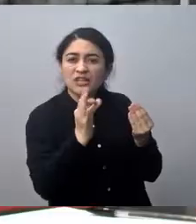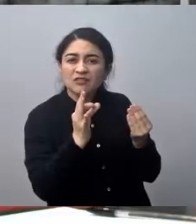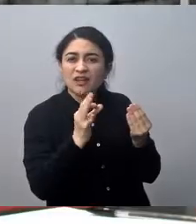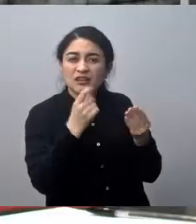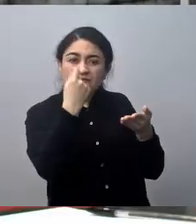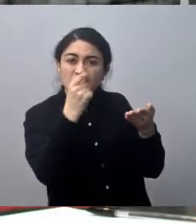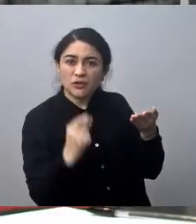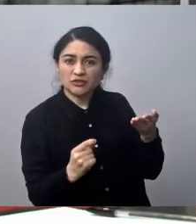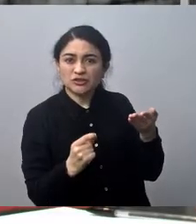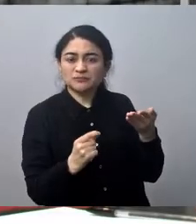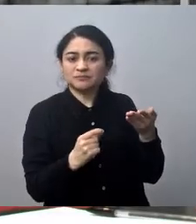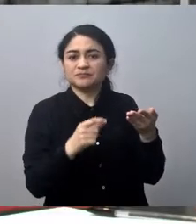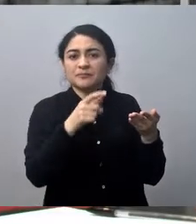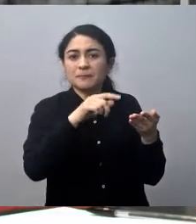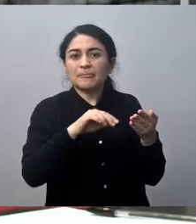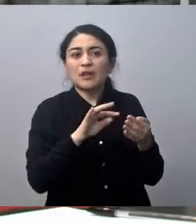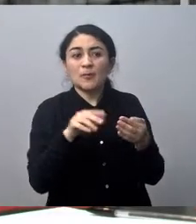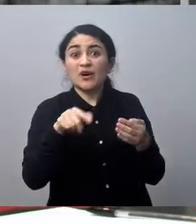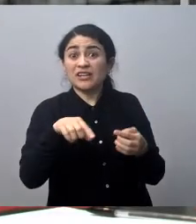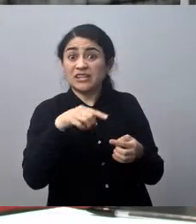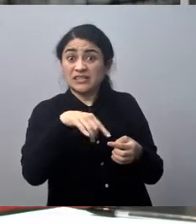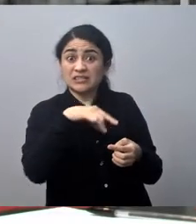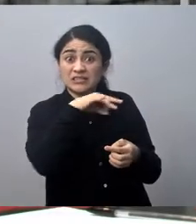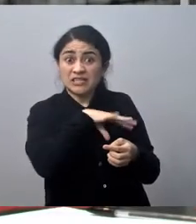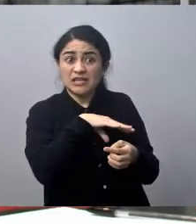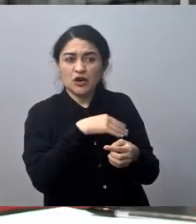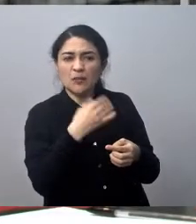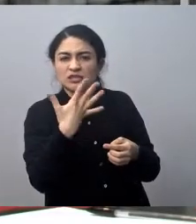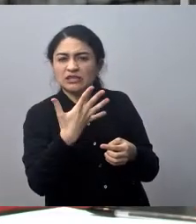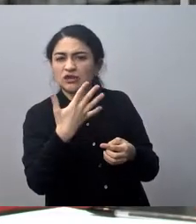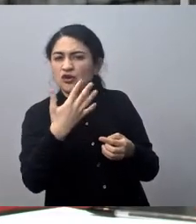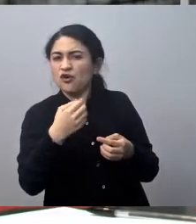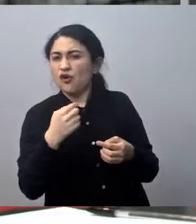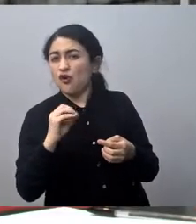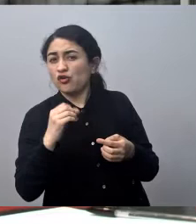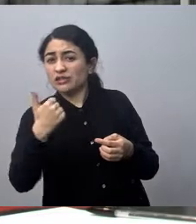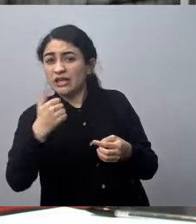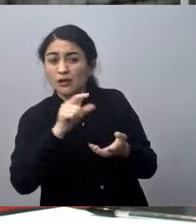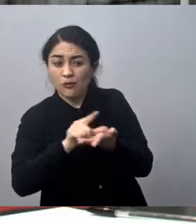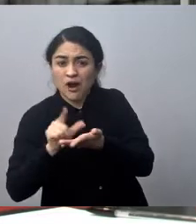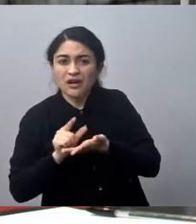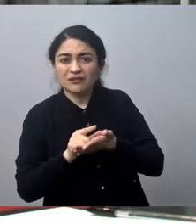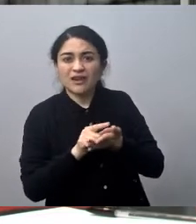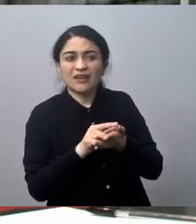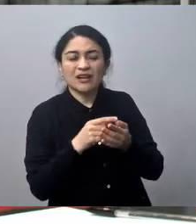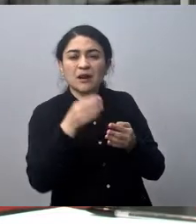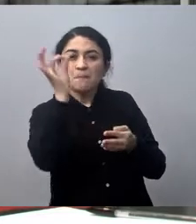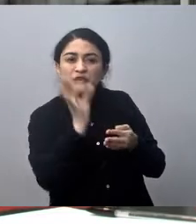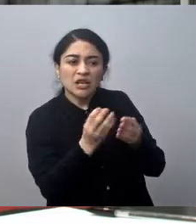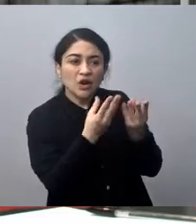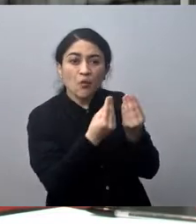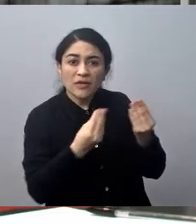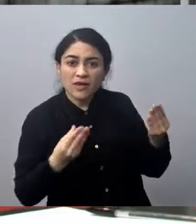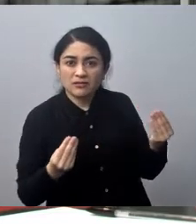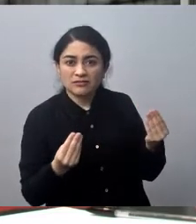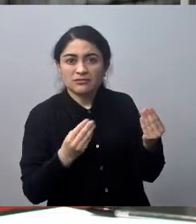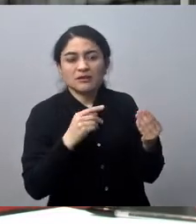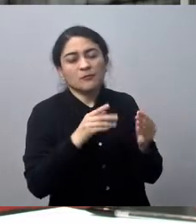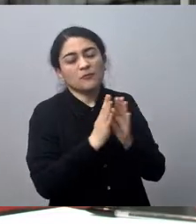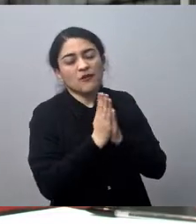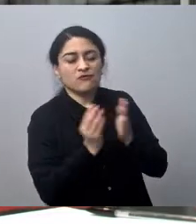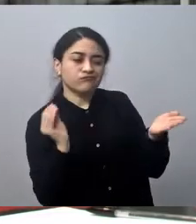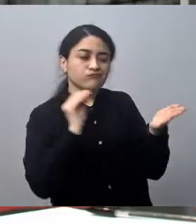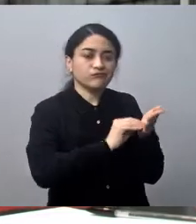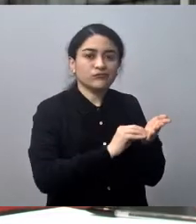están colocando como 5 o 6 que incorporen a Concon lo hemos solicitado formalmente y también al Ministerio de Salud porque van a hacer